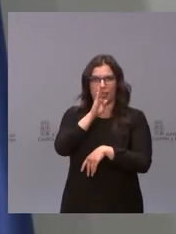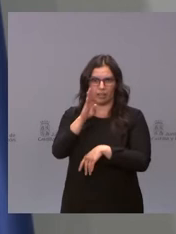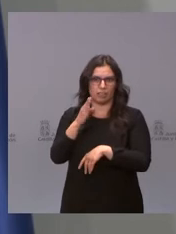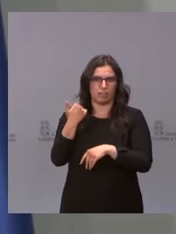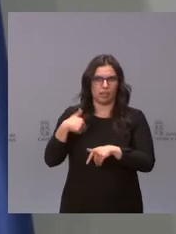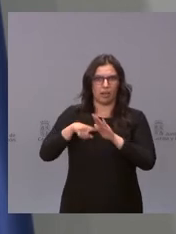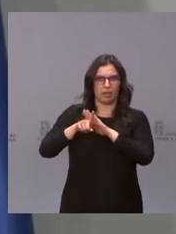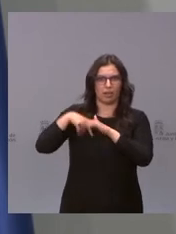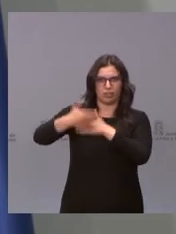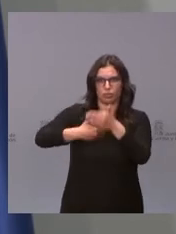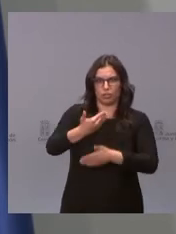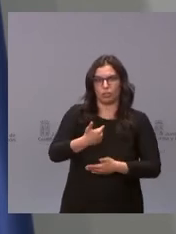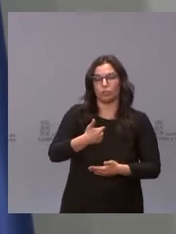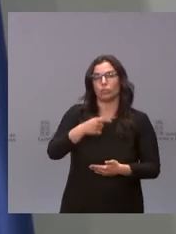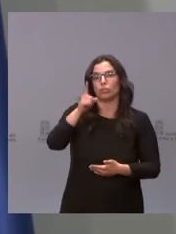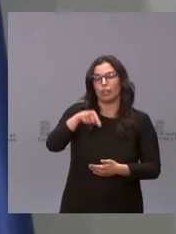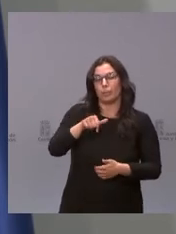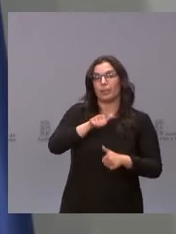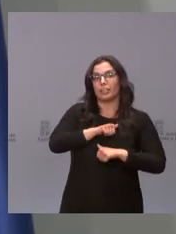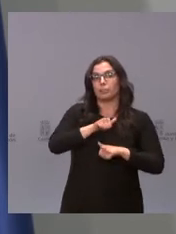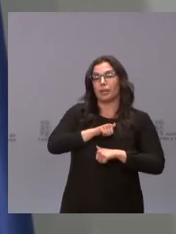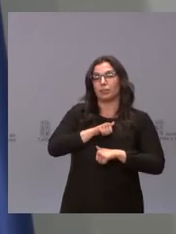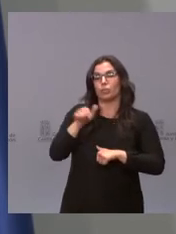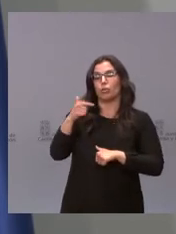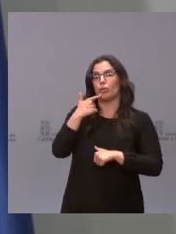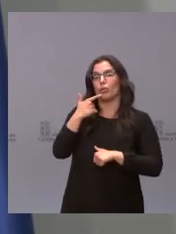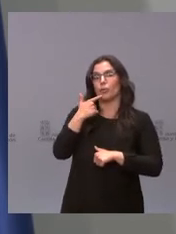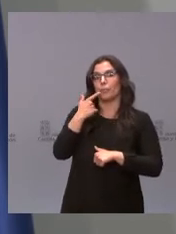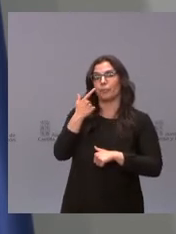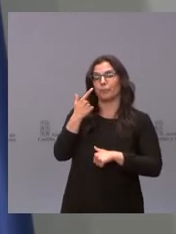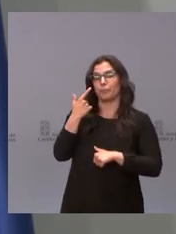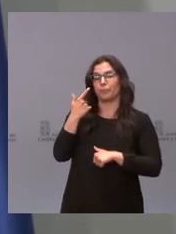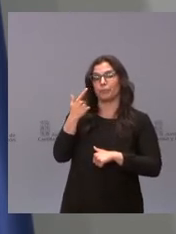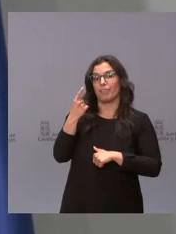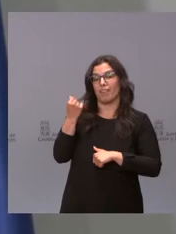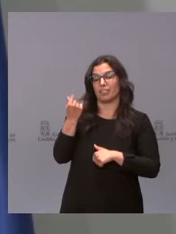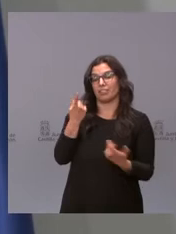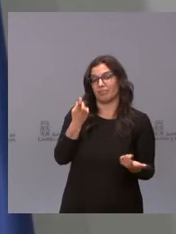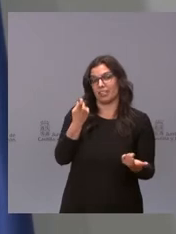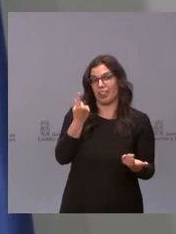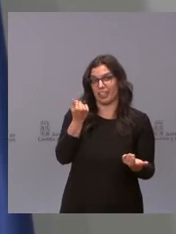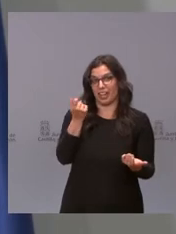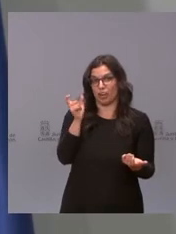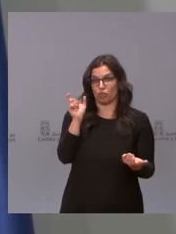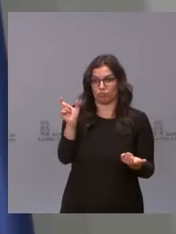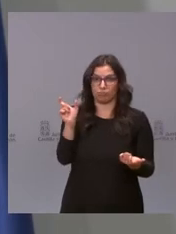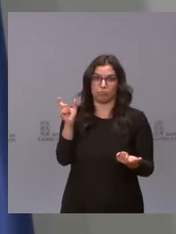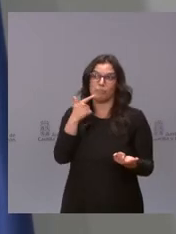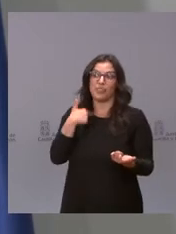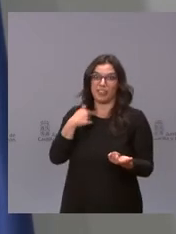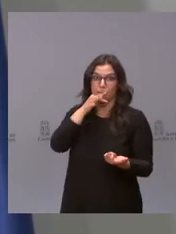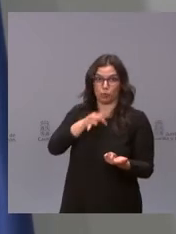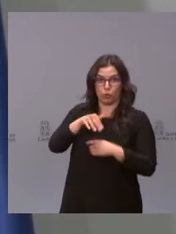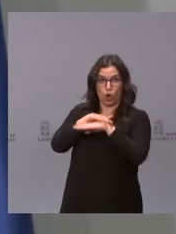Estamos esperando que llegue la anunciada cantidad por parte del Gobierno. Saben que no